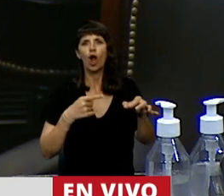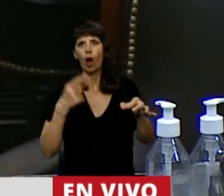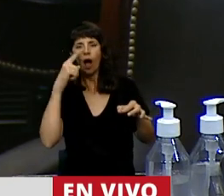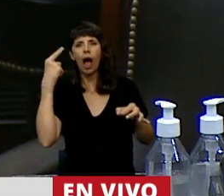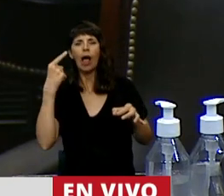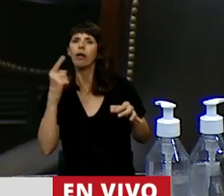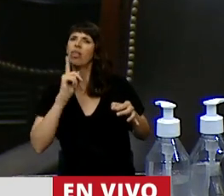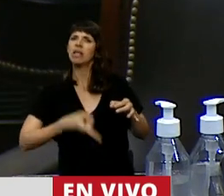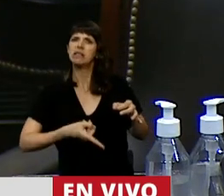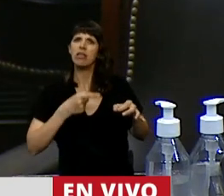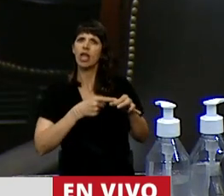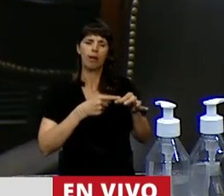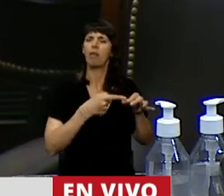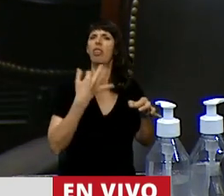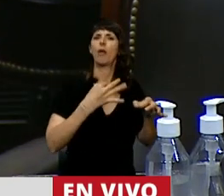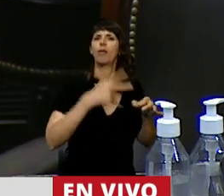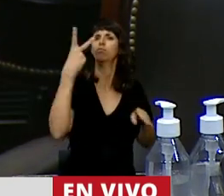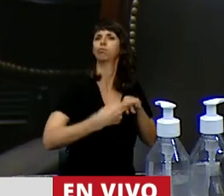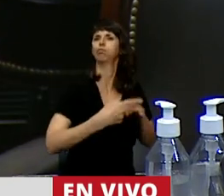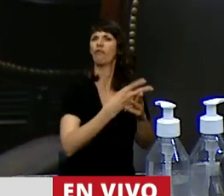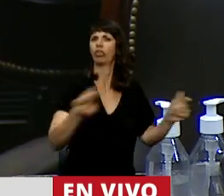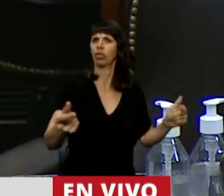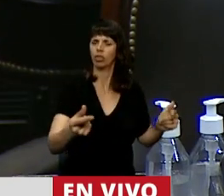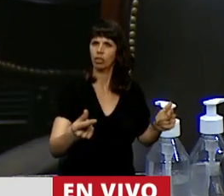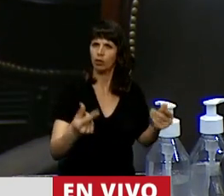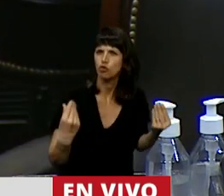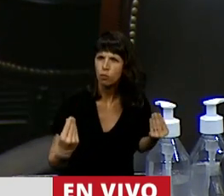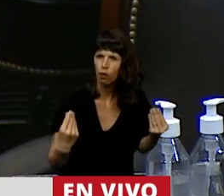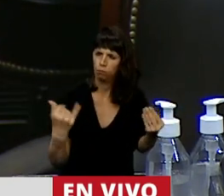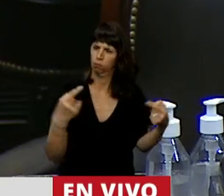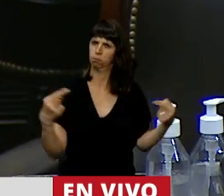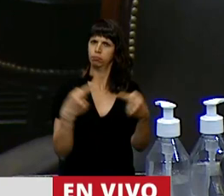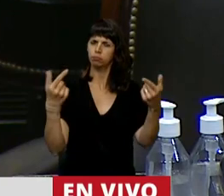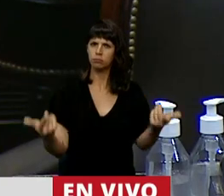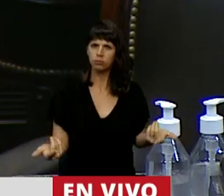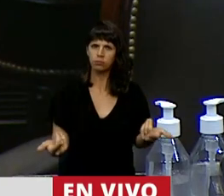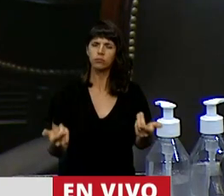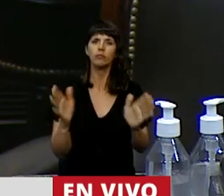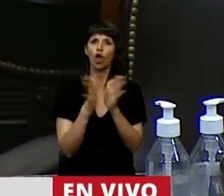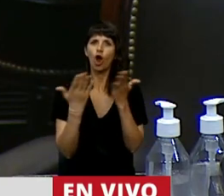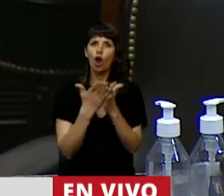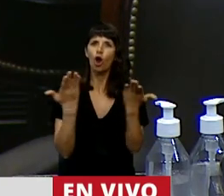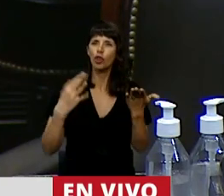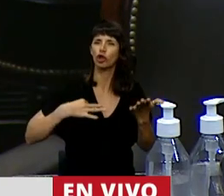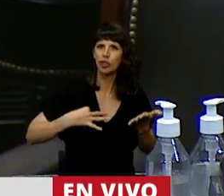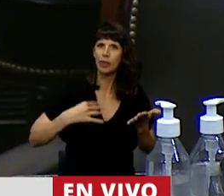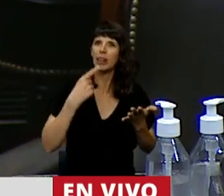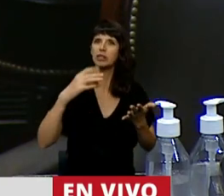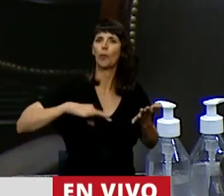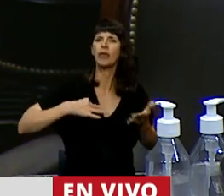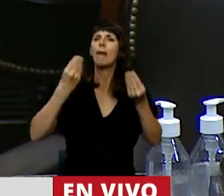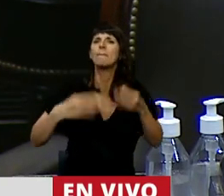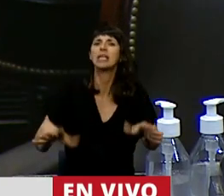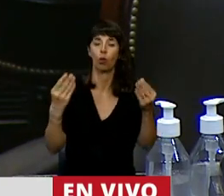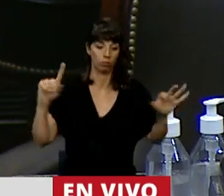Es por lo menos contradictorio, porque así lo expresa el Código Civil. La vida comienza desde la concepción del seno